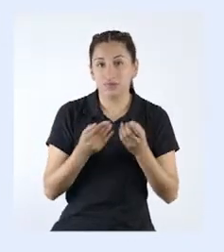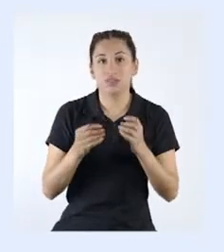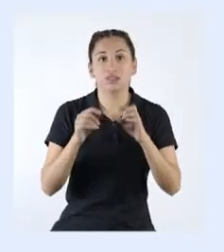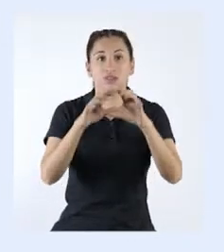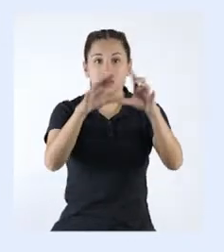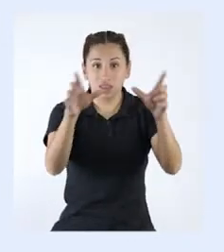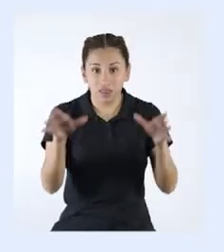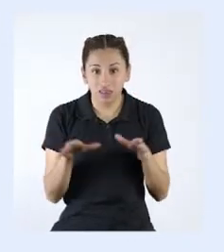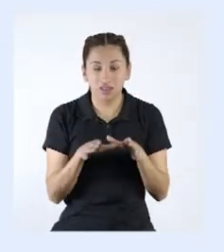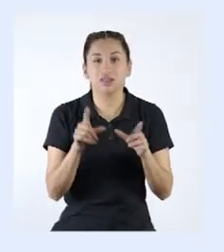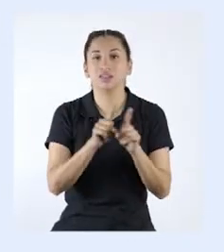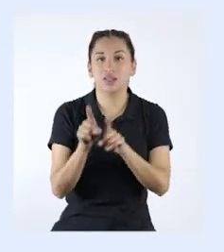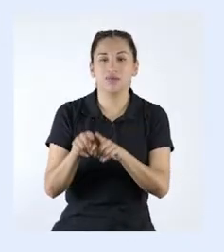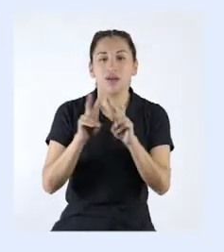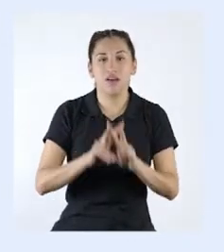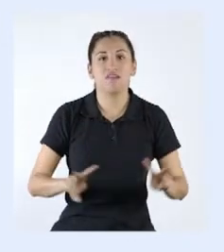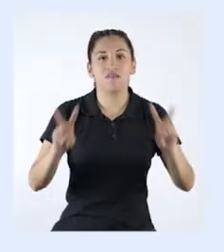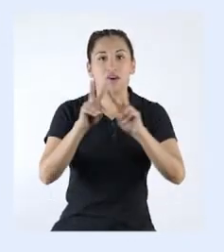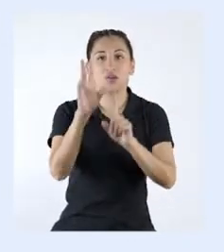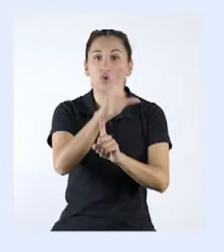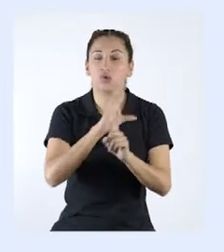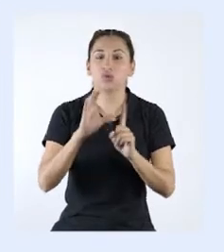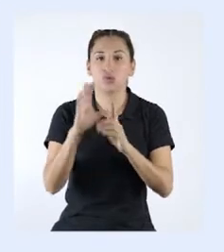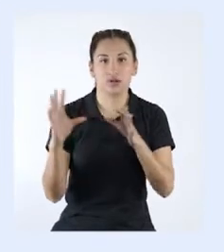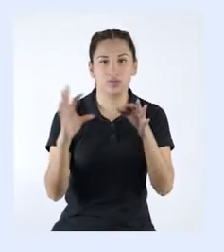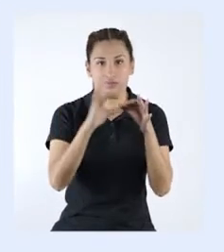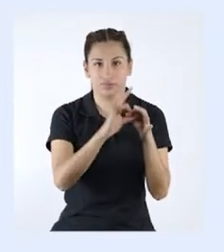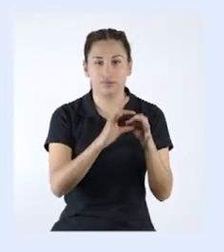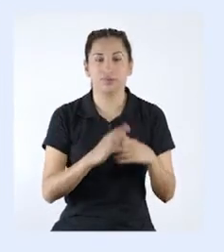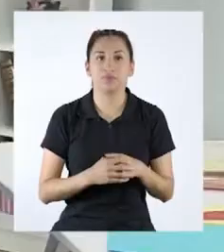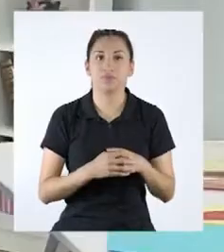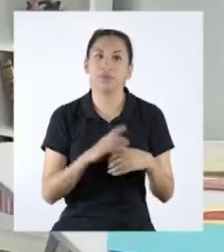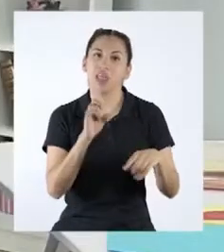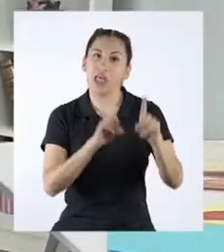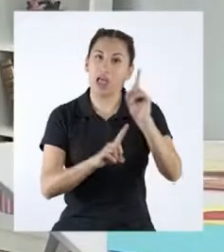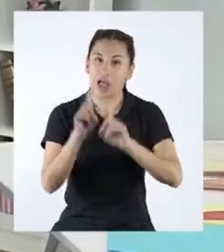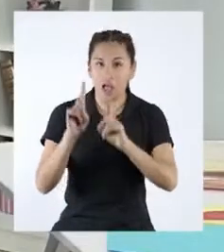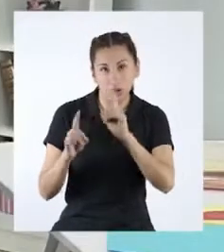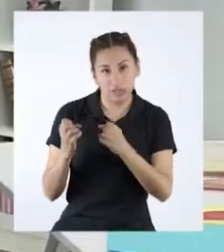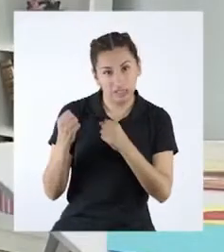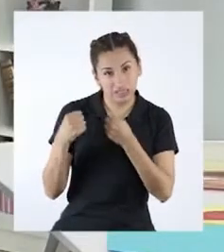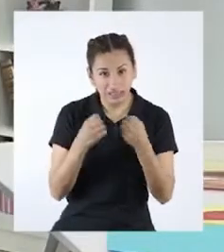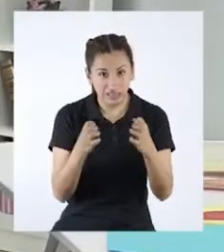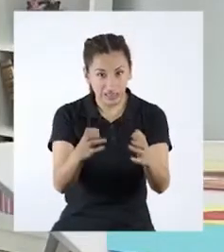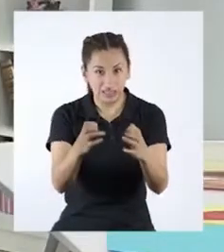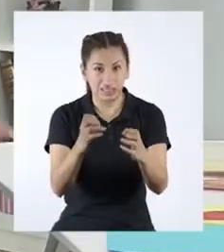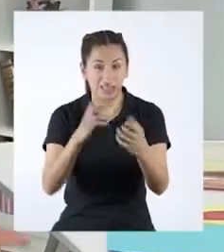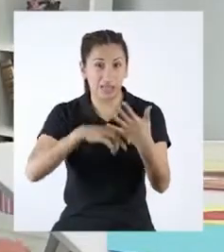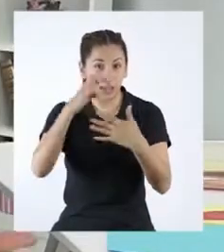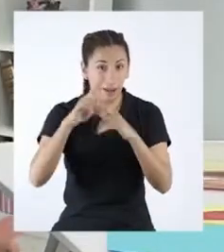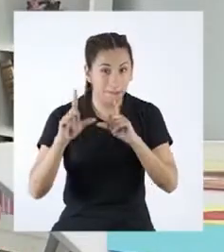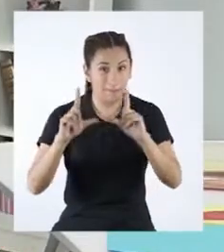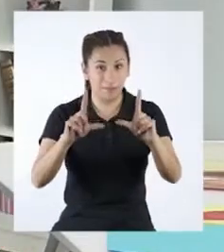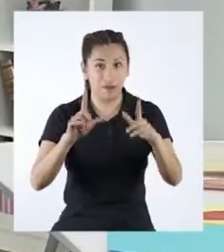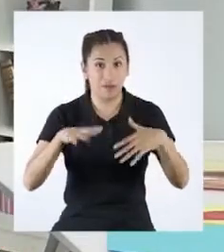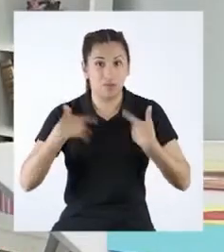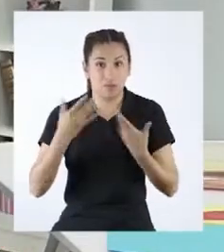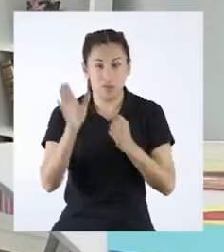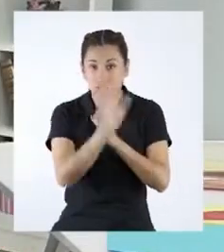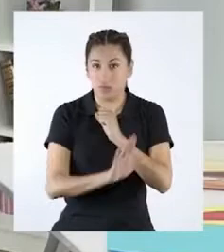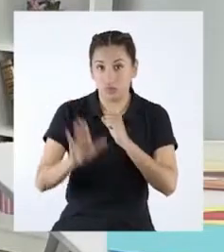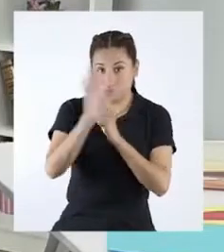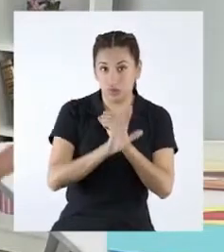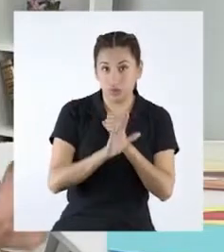servicios ecosistémicos y sus valores culturales asociados. ¿Hay alguna estrategia o plan para